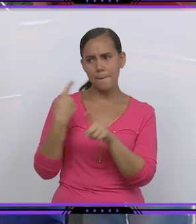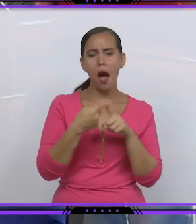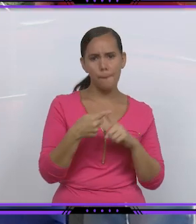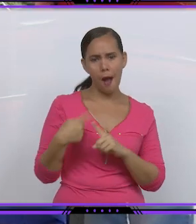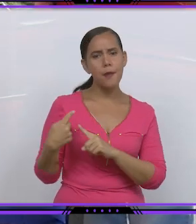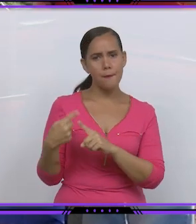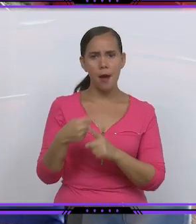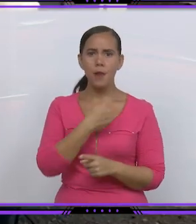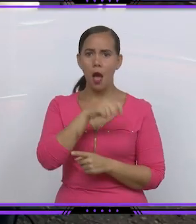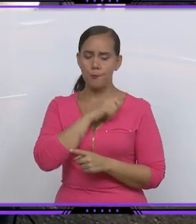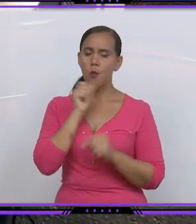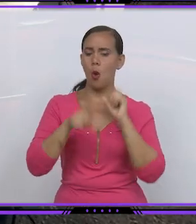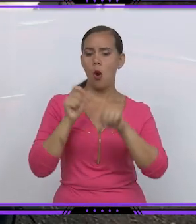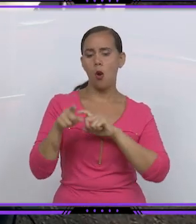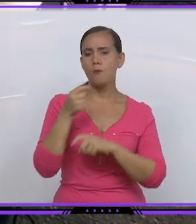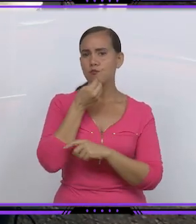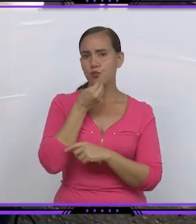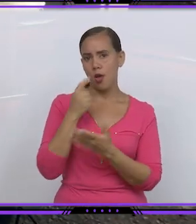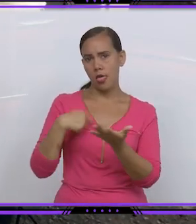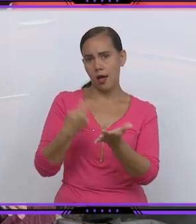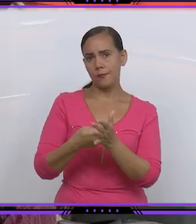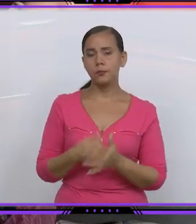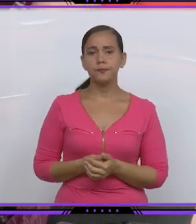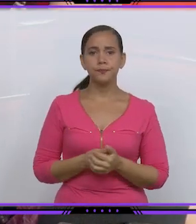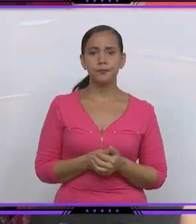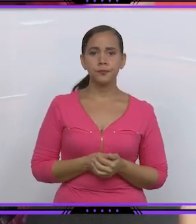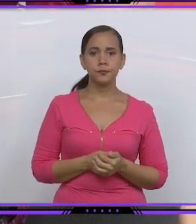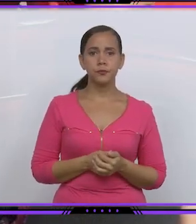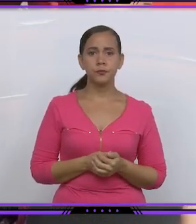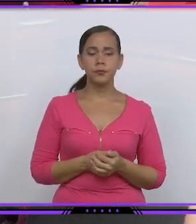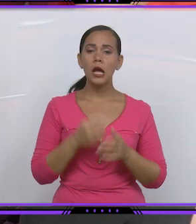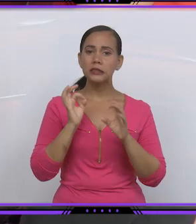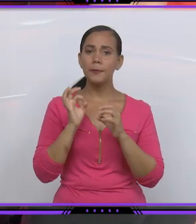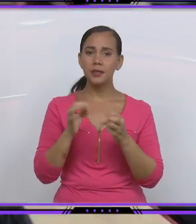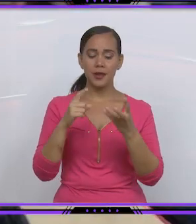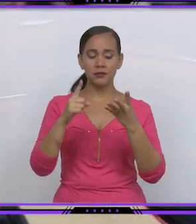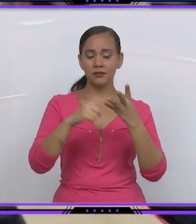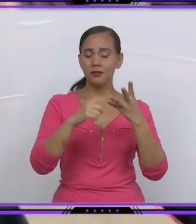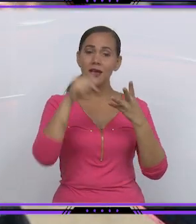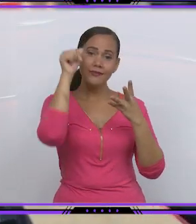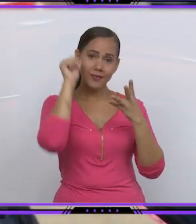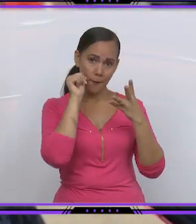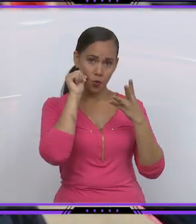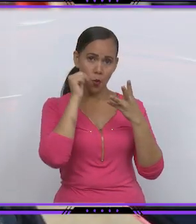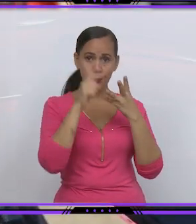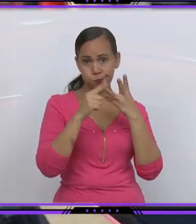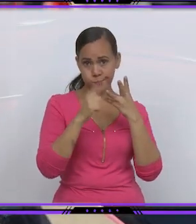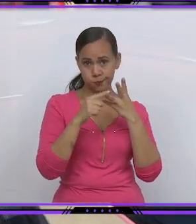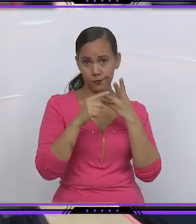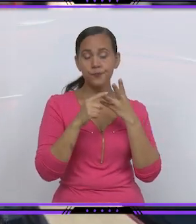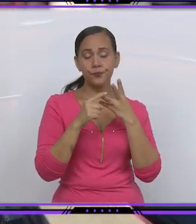en aras de facilitar al pueblo la obtención de productos. Como principio lo vamos a mantener los terceros sábados cada mes pero